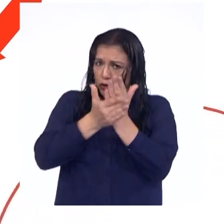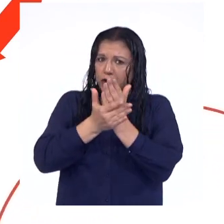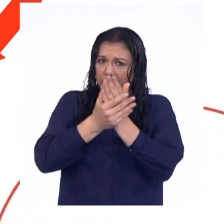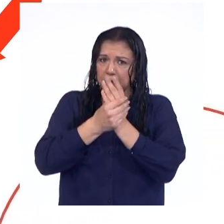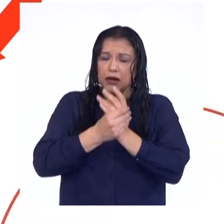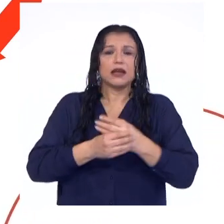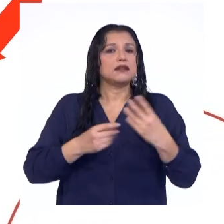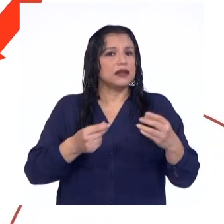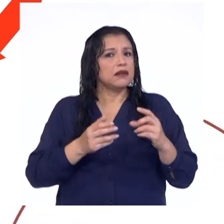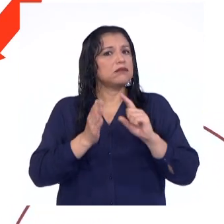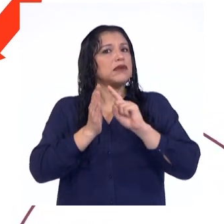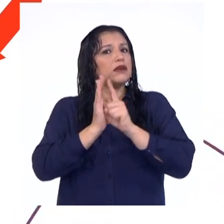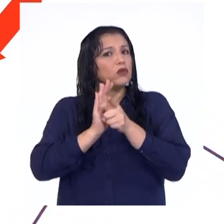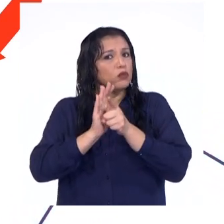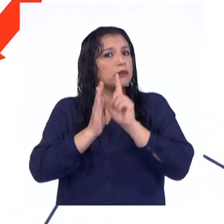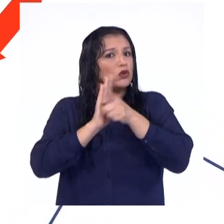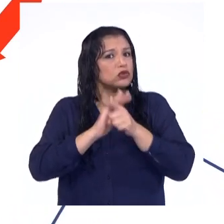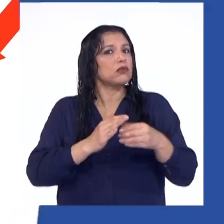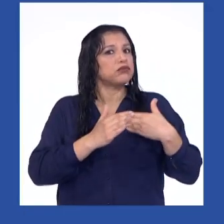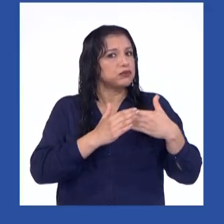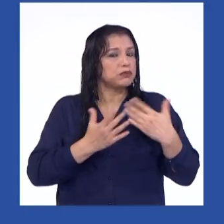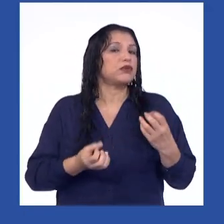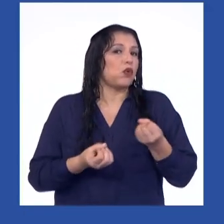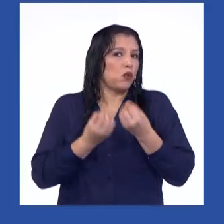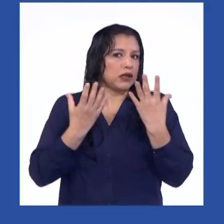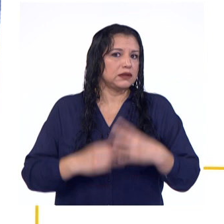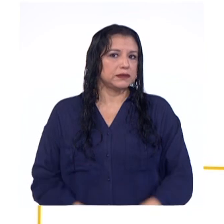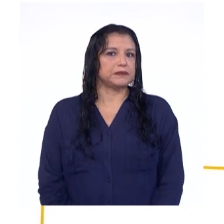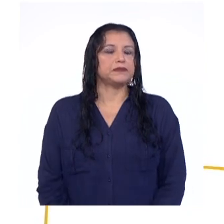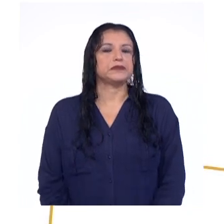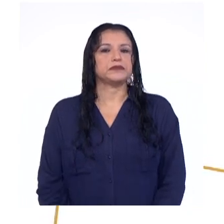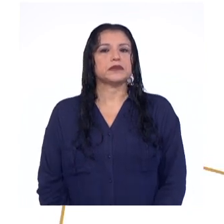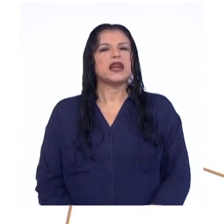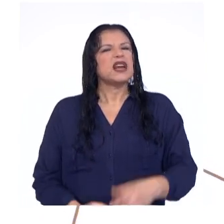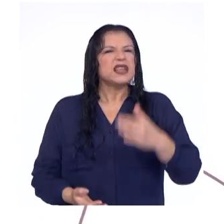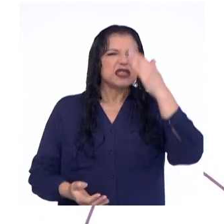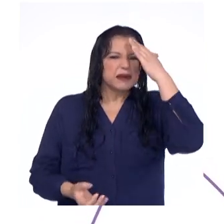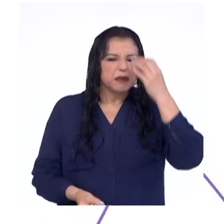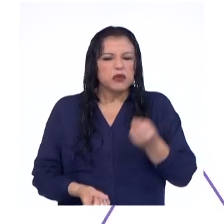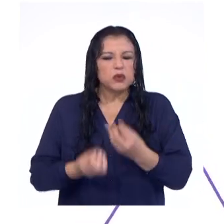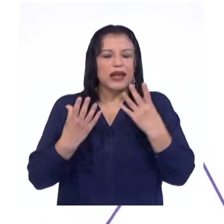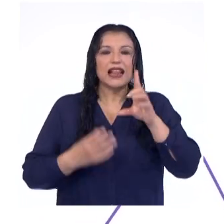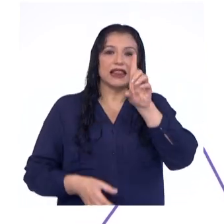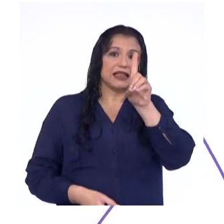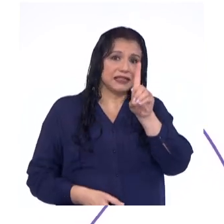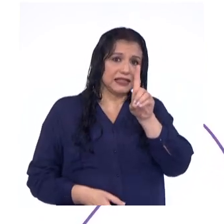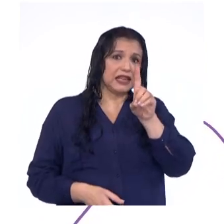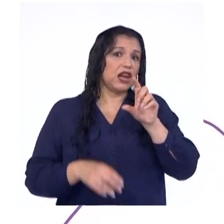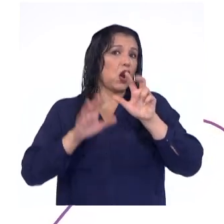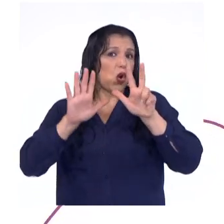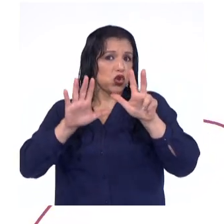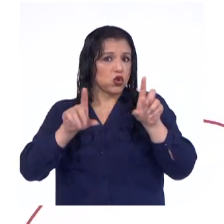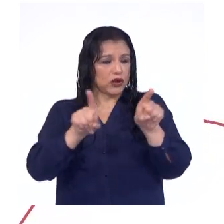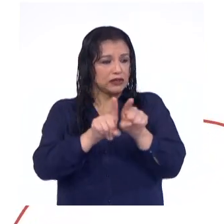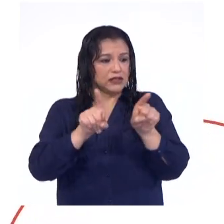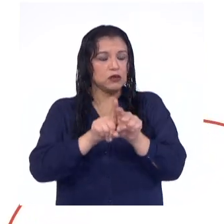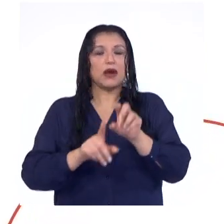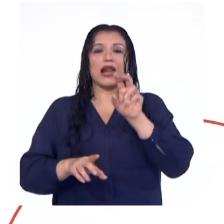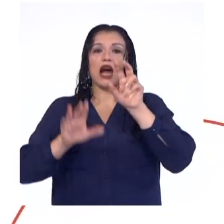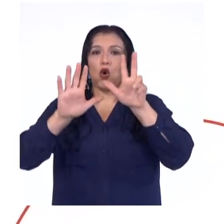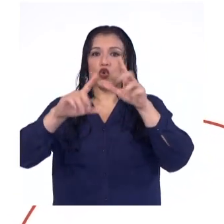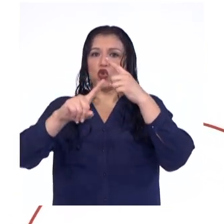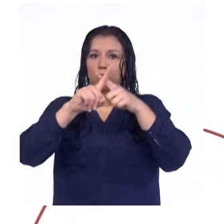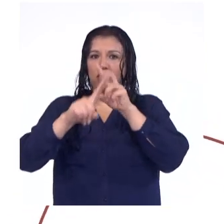el número de pulsaciones por minuto. Si calculamos el decil 8, este es igual a 8 por